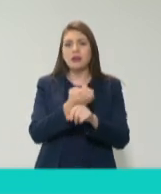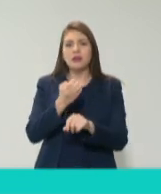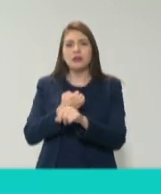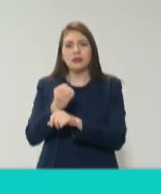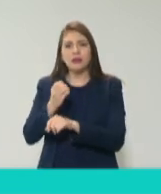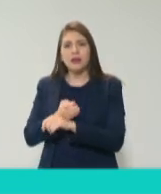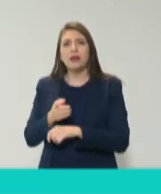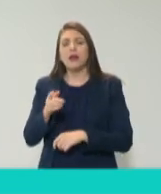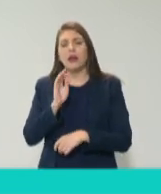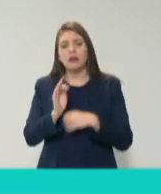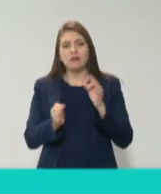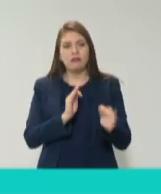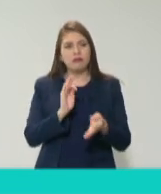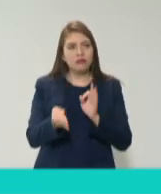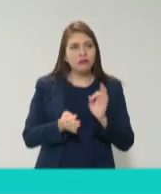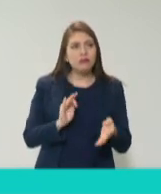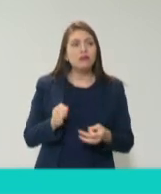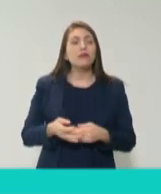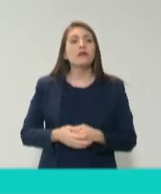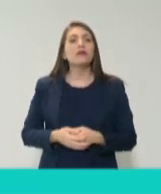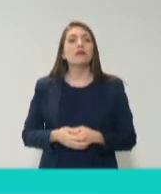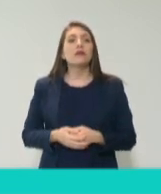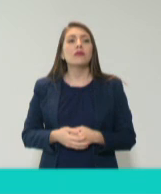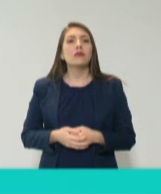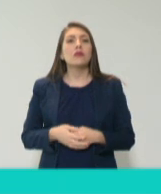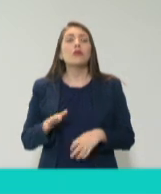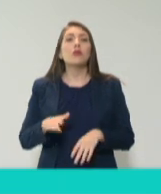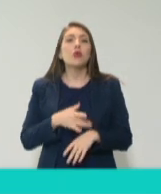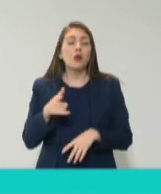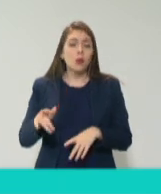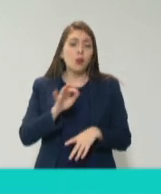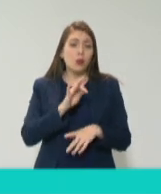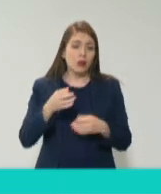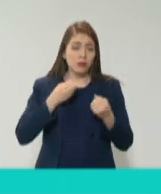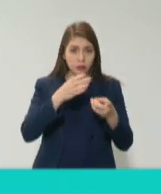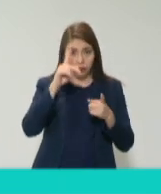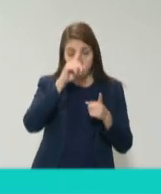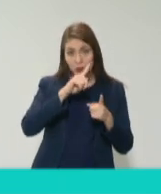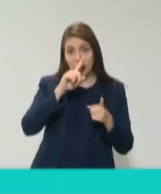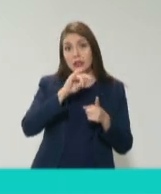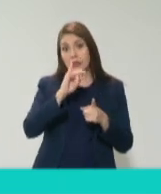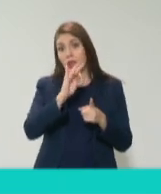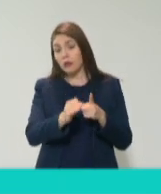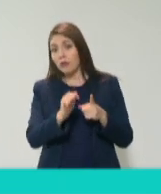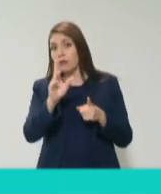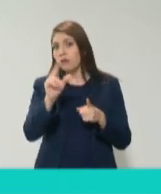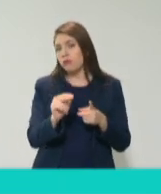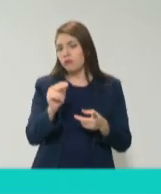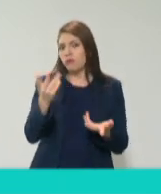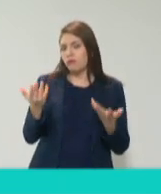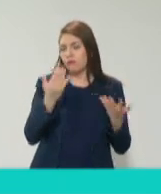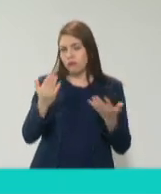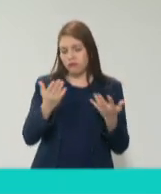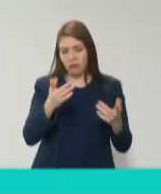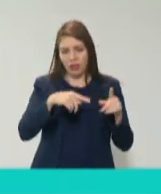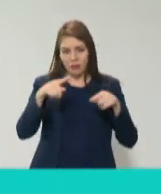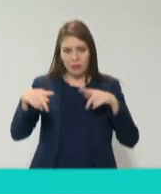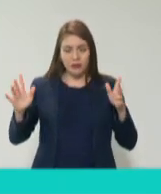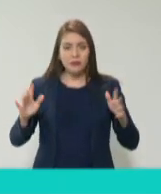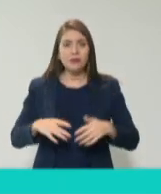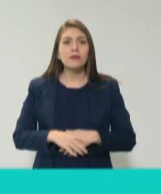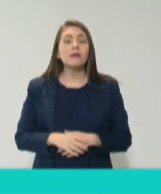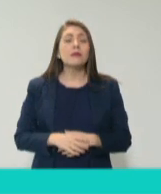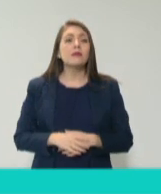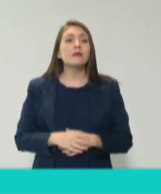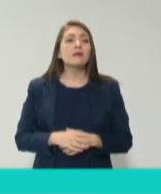porque acuérdense que una recomendación puede ser aceptada o no, igual que como funciona en la Comisión Nacional de los Derechos Humanos. Y